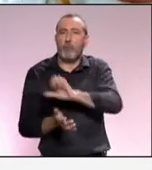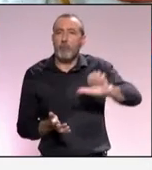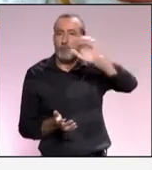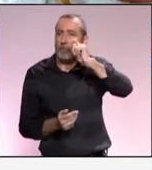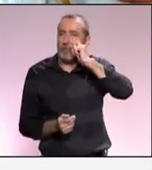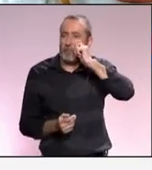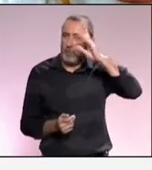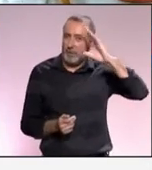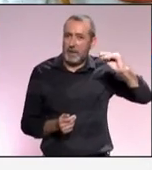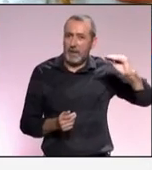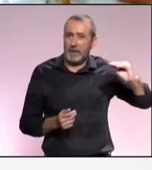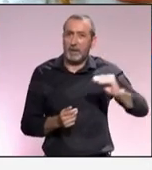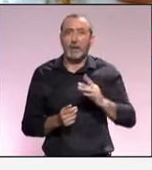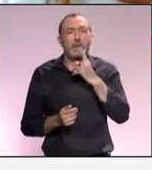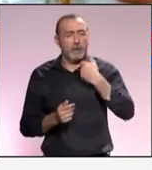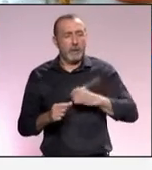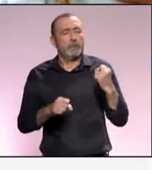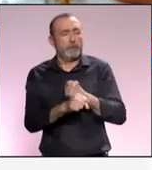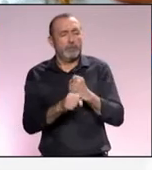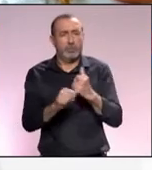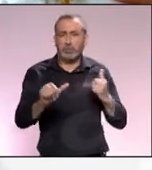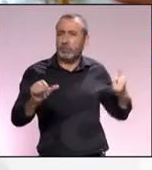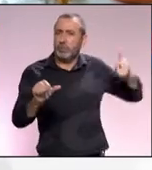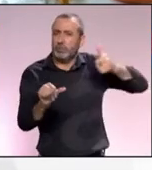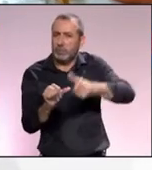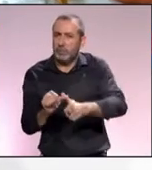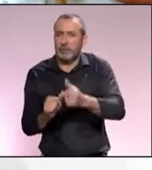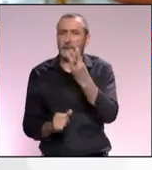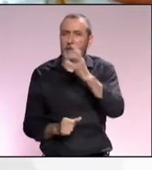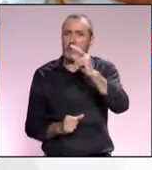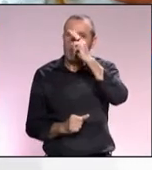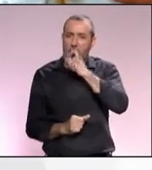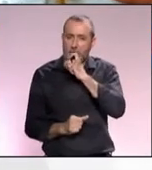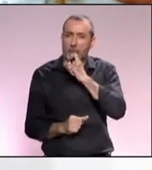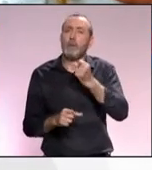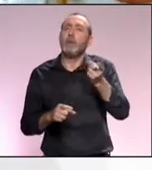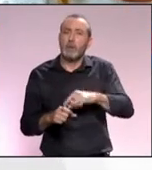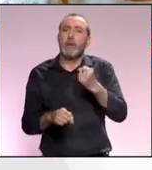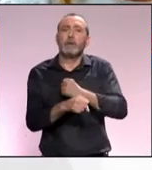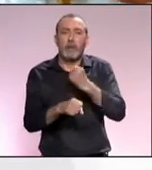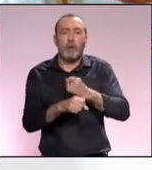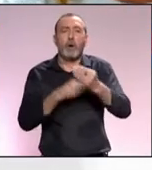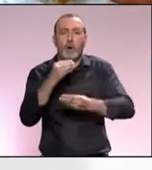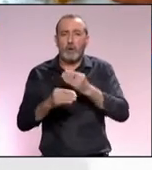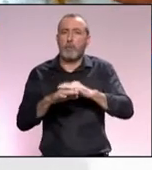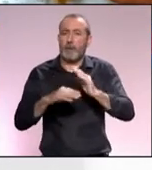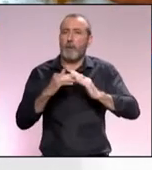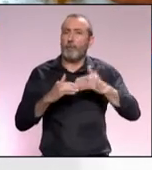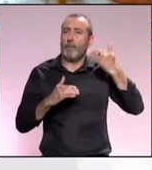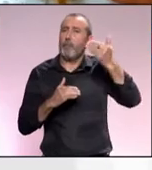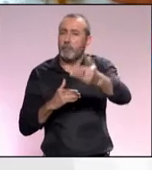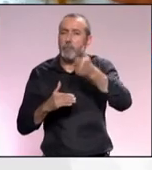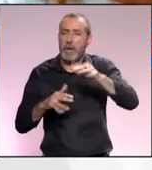Hay detrás muchísimo trabajo en los últimos 30 años y también mucho trabajo se está haciendo para lograr futuras